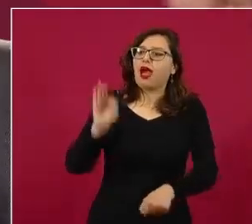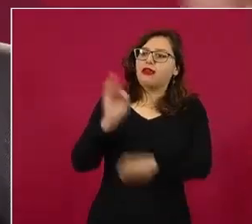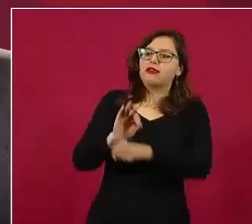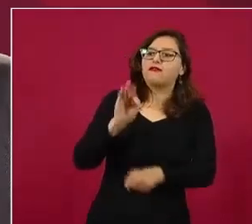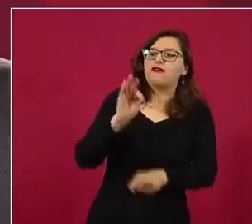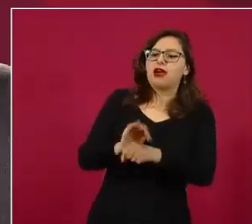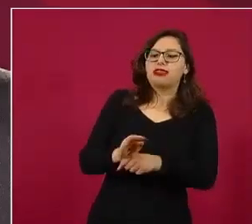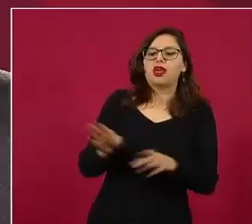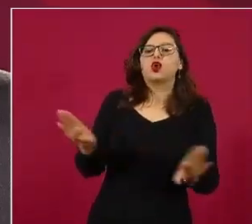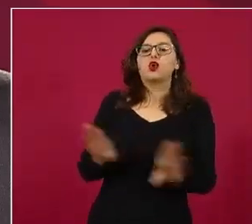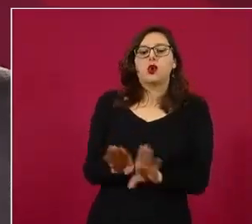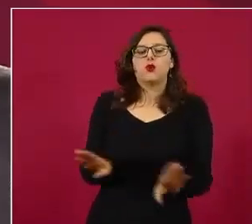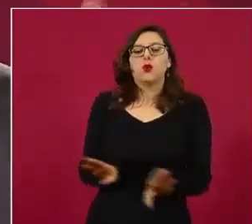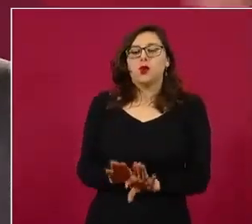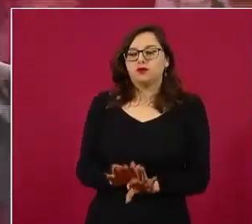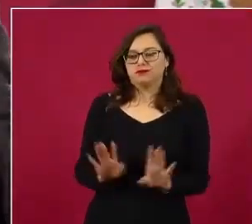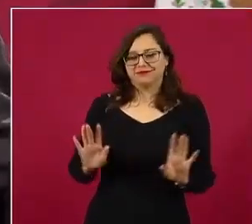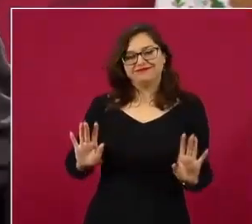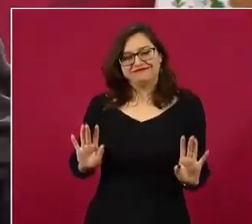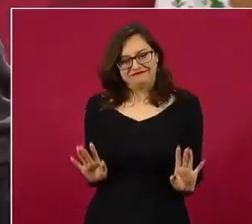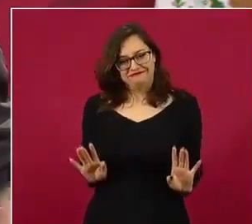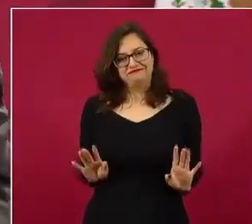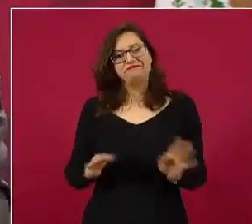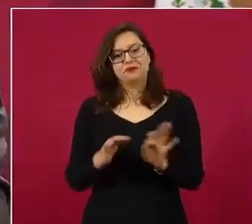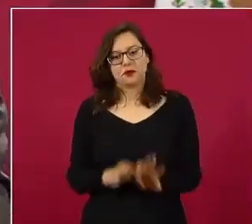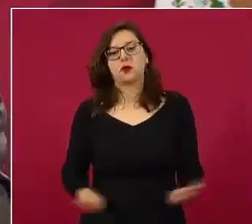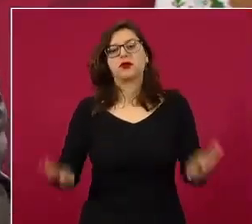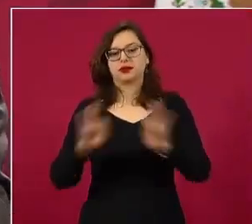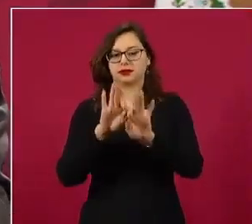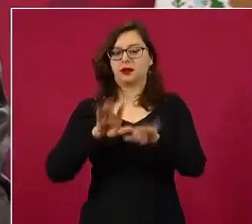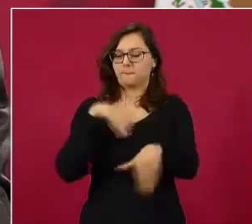los conservadores. Ahora, con la ley